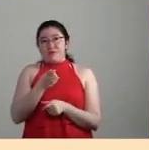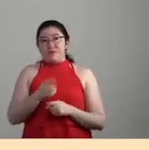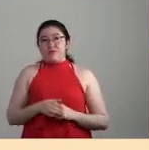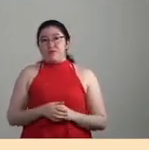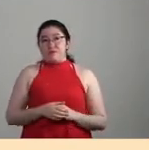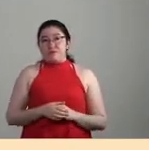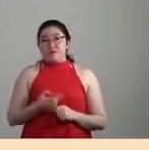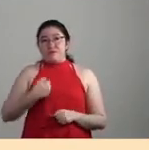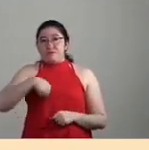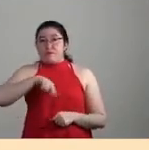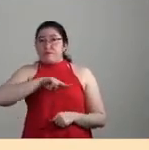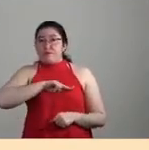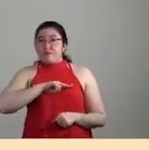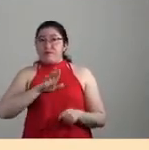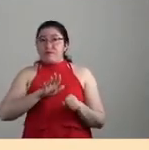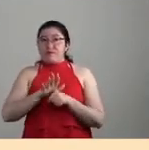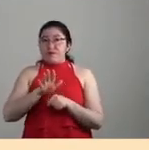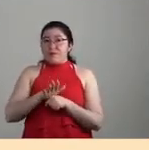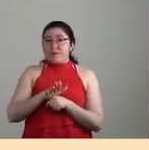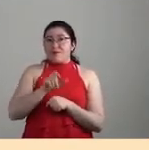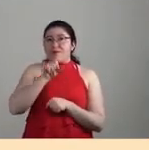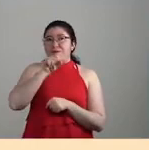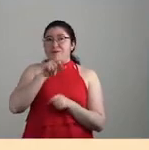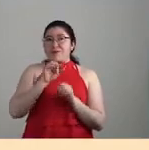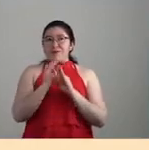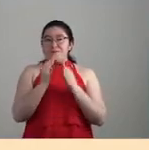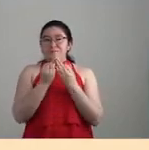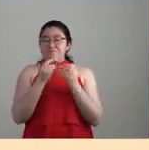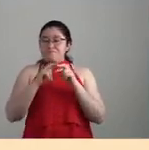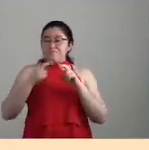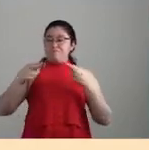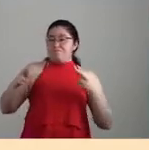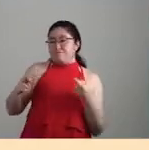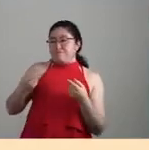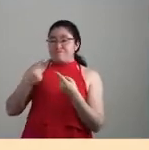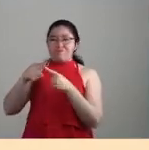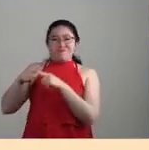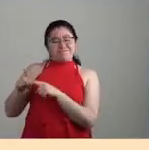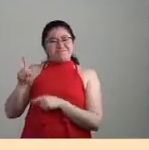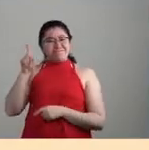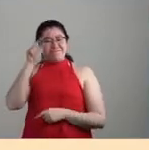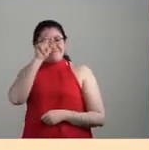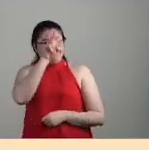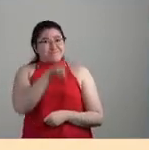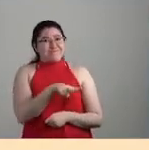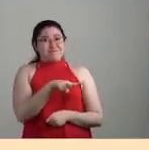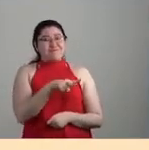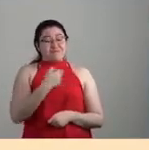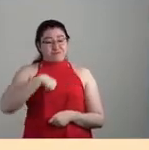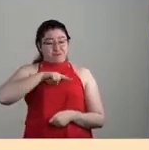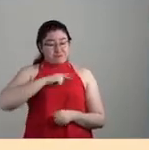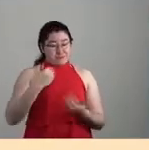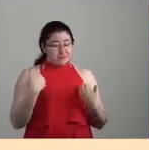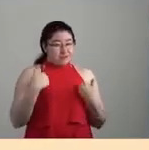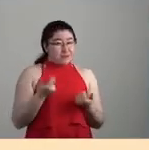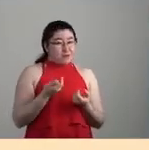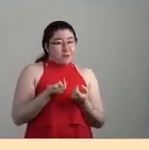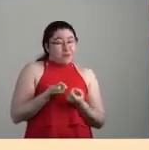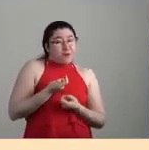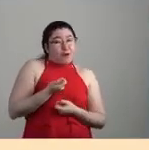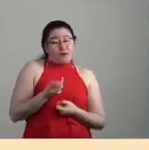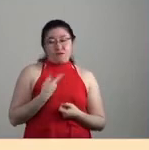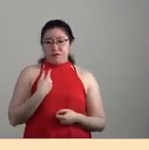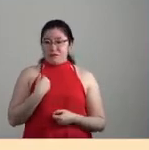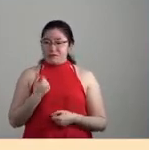bueno, pues viviendo sobre un conjunto de interrelaciones muy, muy, muy complejas que apenas comprendemos y que estamos continuamente